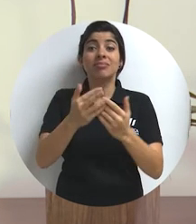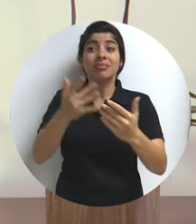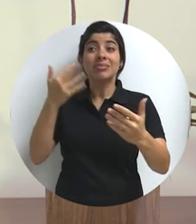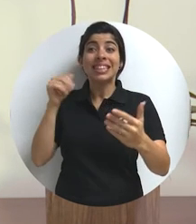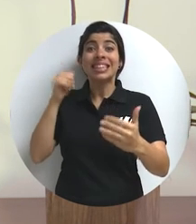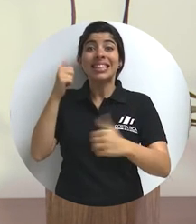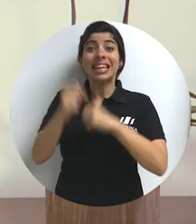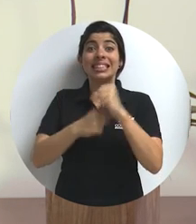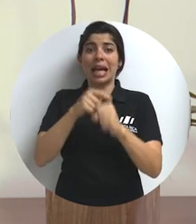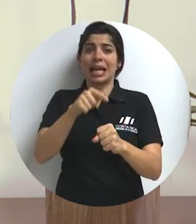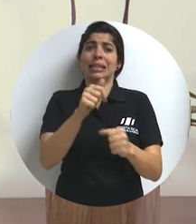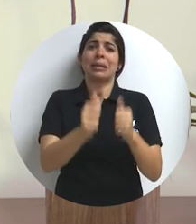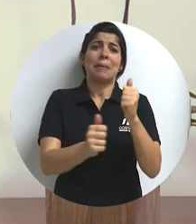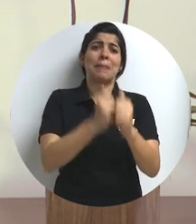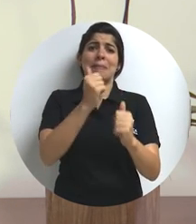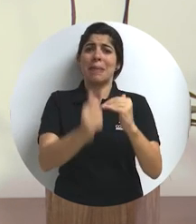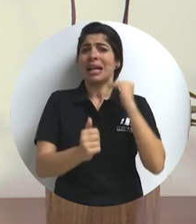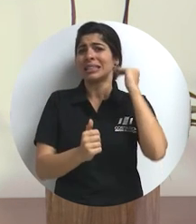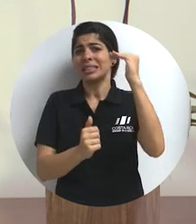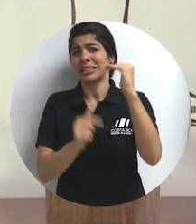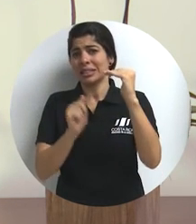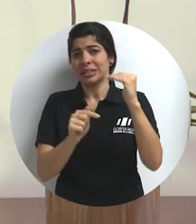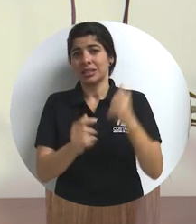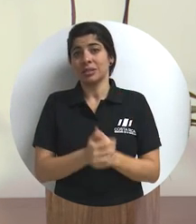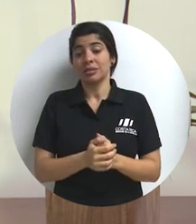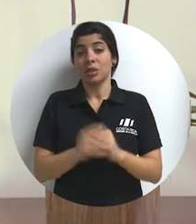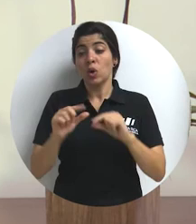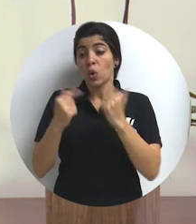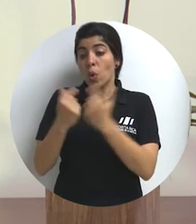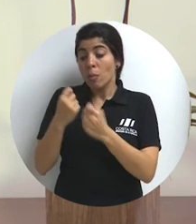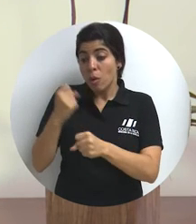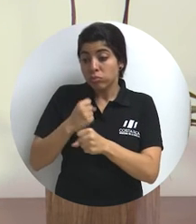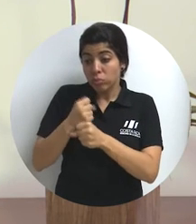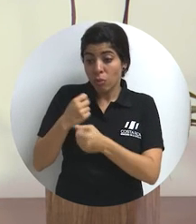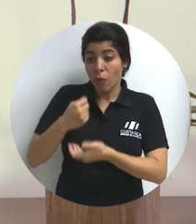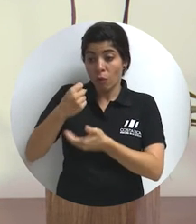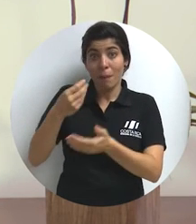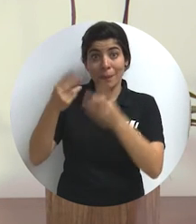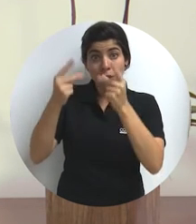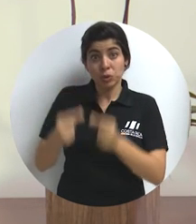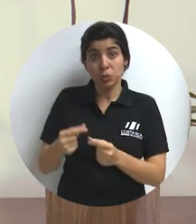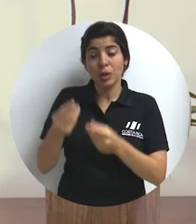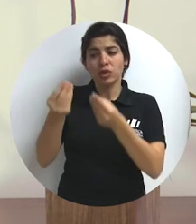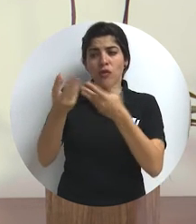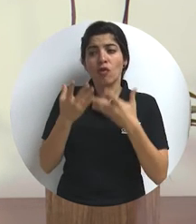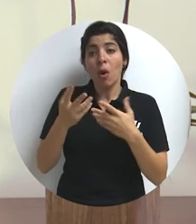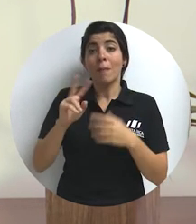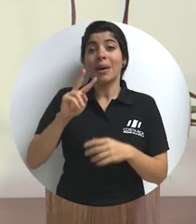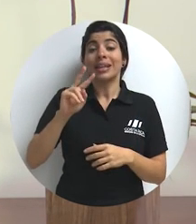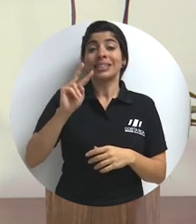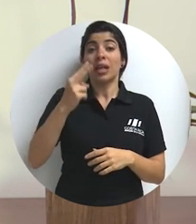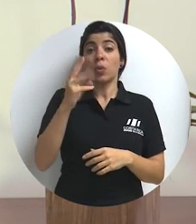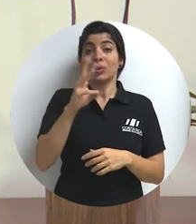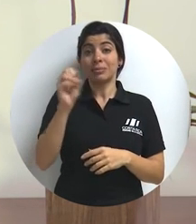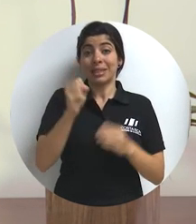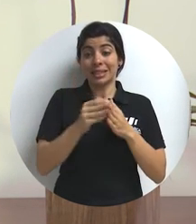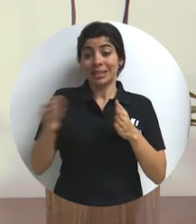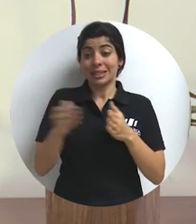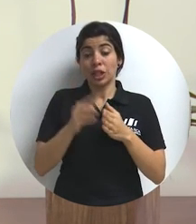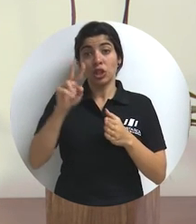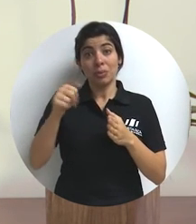más alto en los últimos 10 años. Unidades ejecutoras reportan que para el segundo semestre del